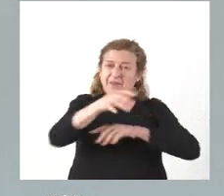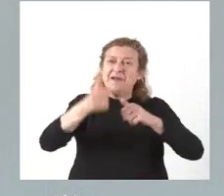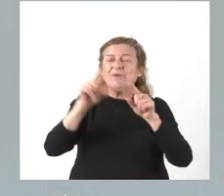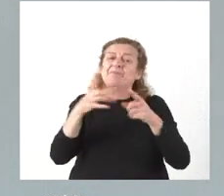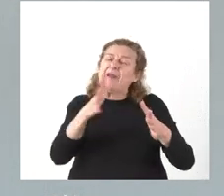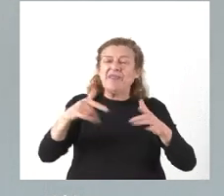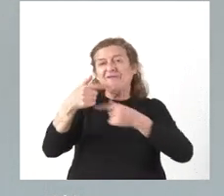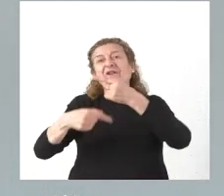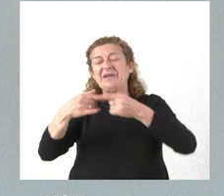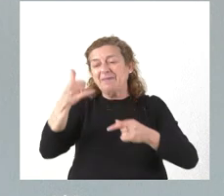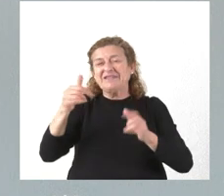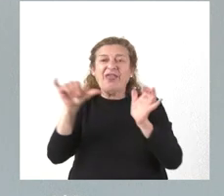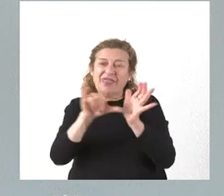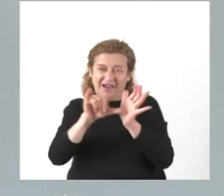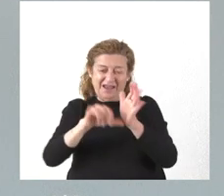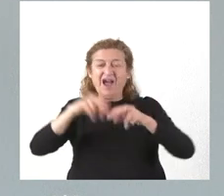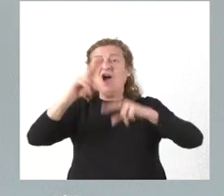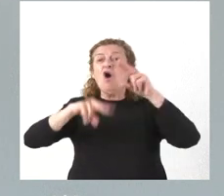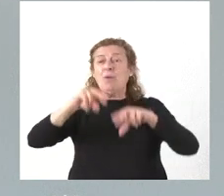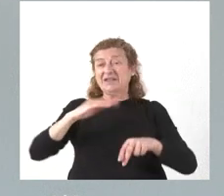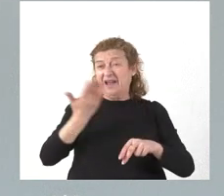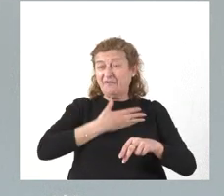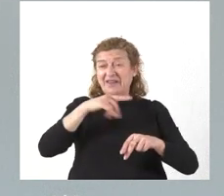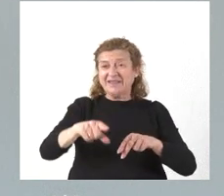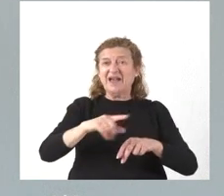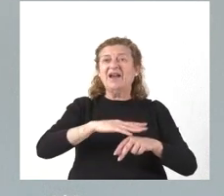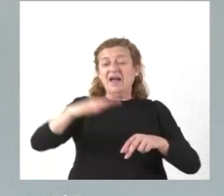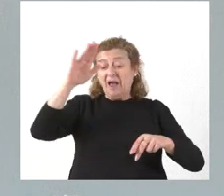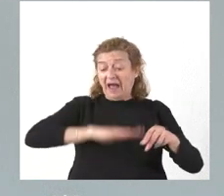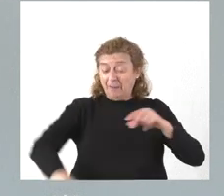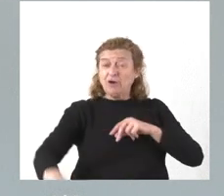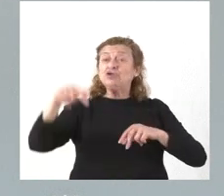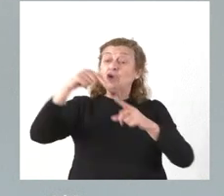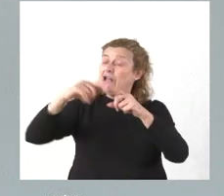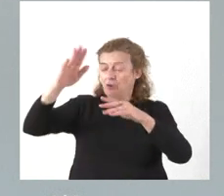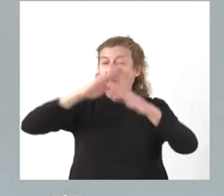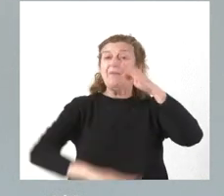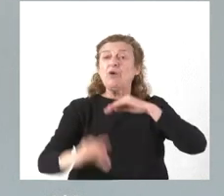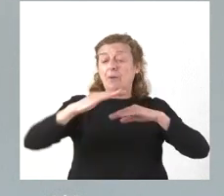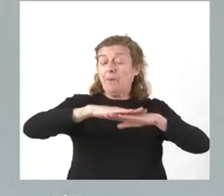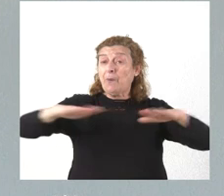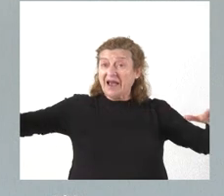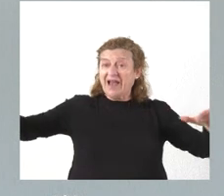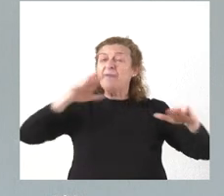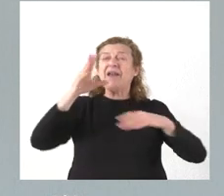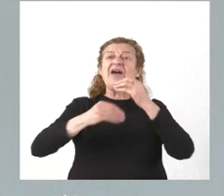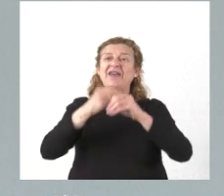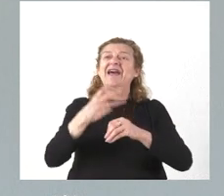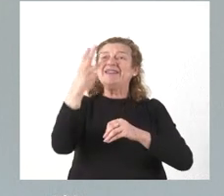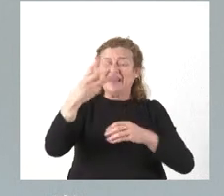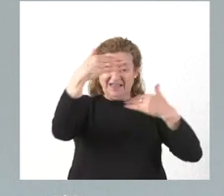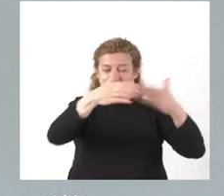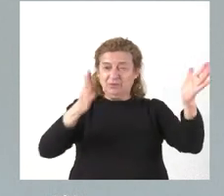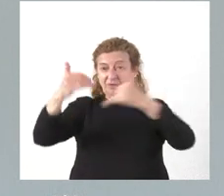y más cercano. Las obras afectan en este caso a la planta semisótano y a la planta baja para la obtención de tres unidades de